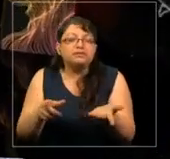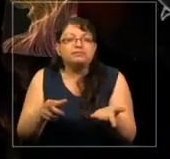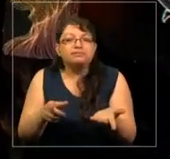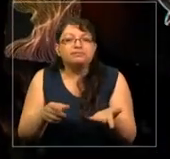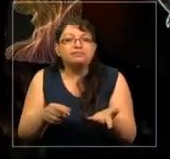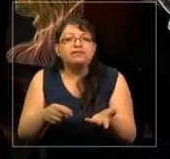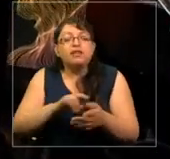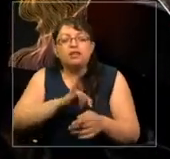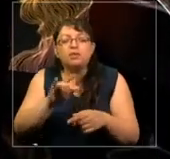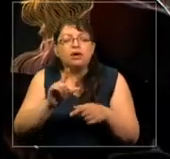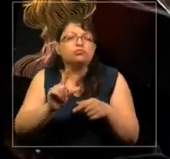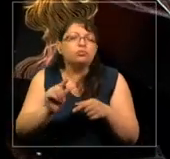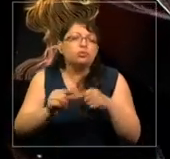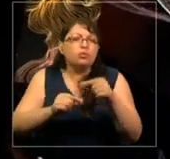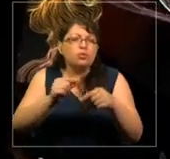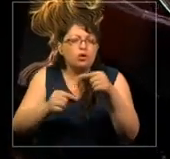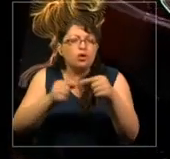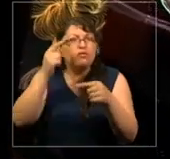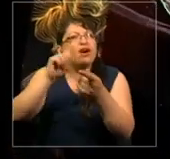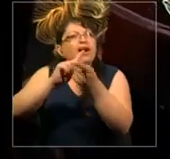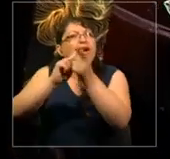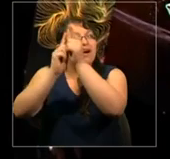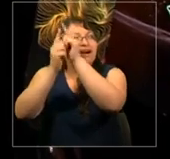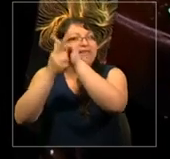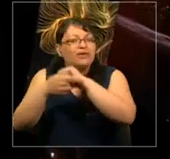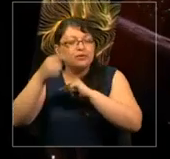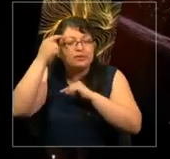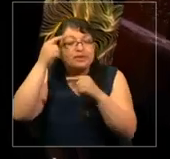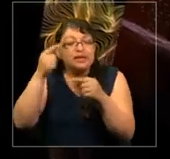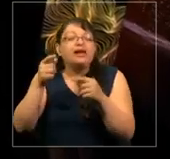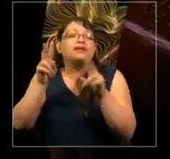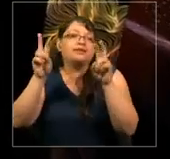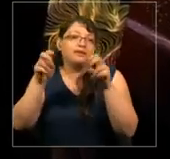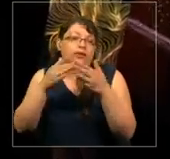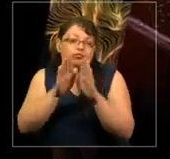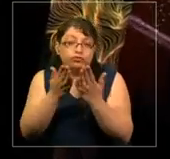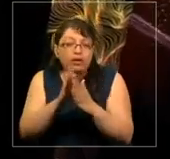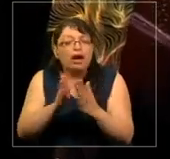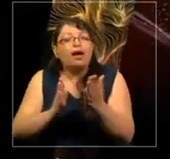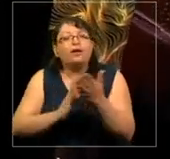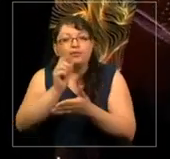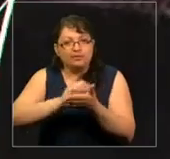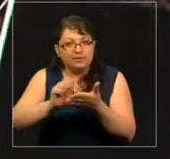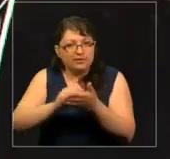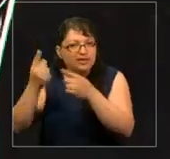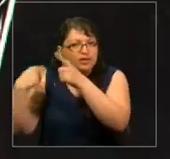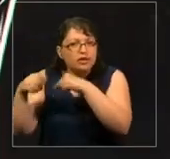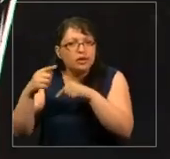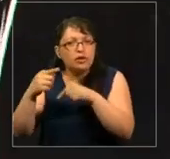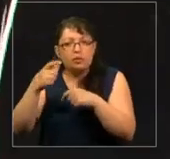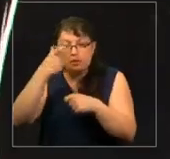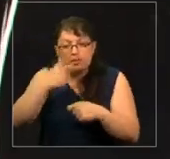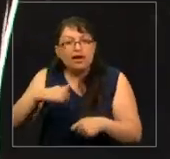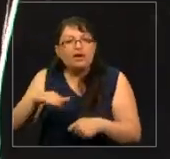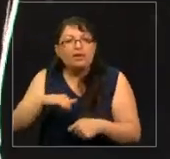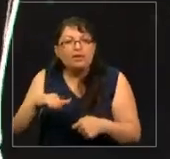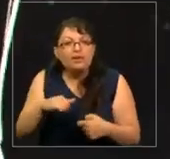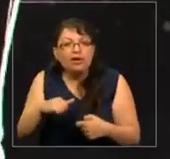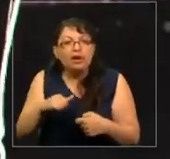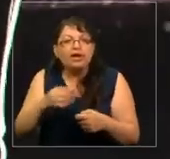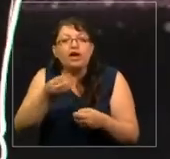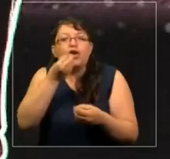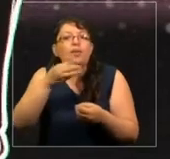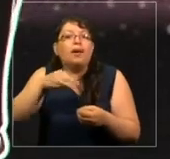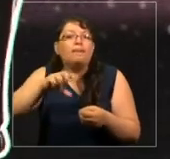cambié mi percepción mental de la literatura. Comencé a escribir historias de personas que se parecían a mí, que comían